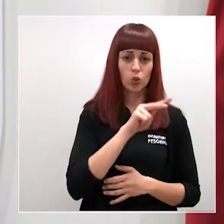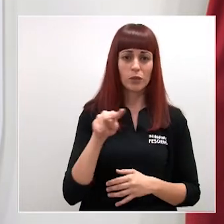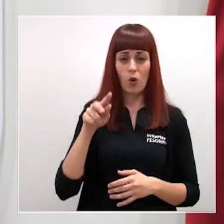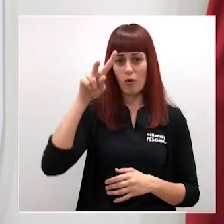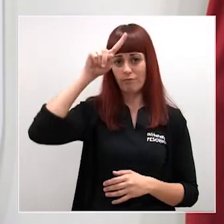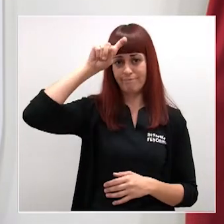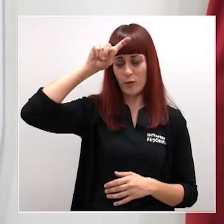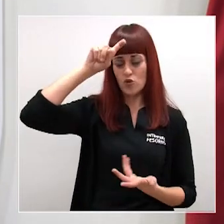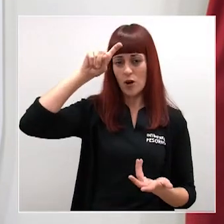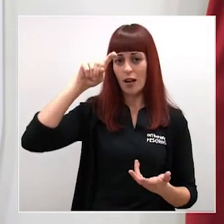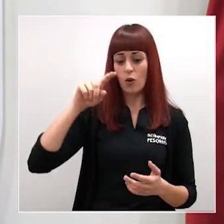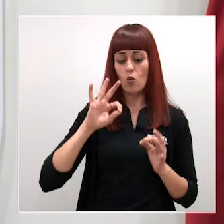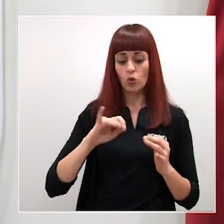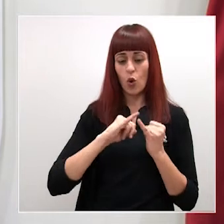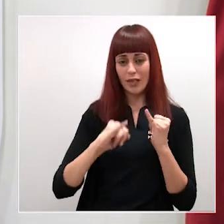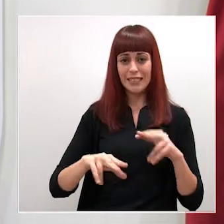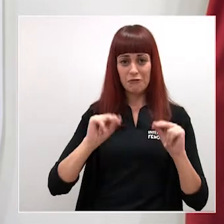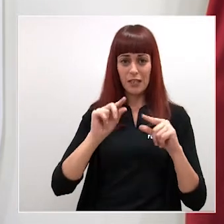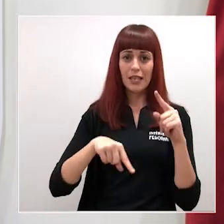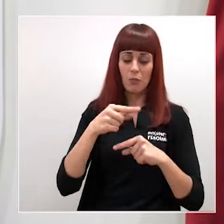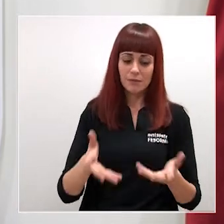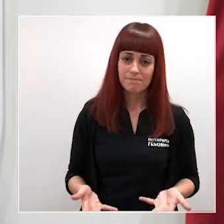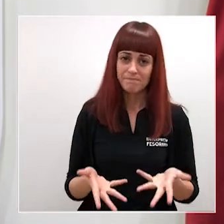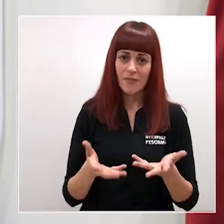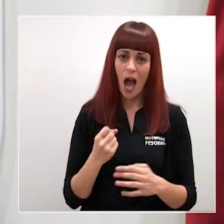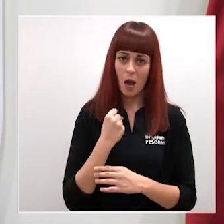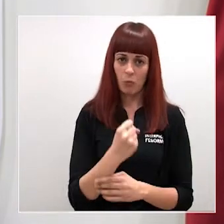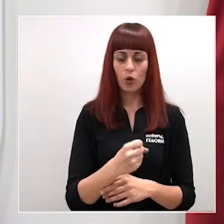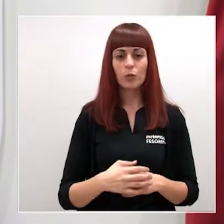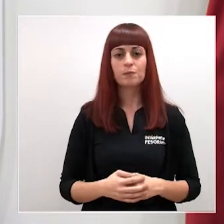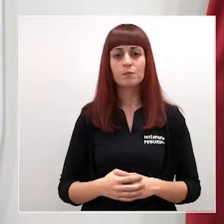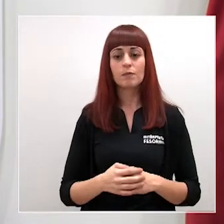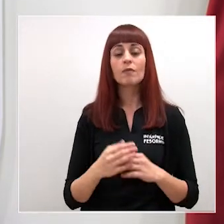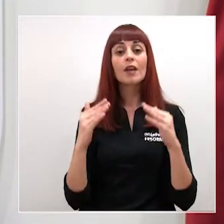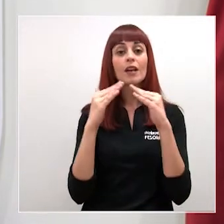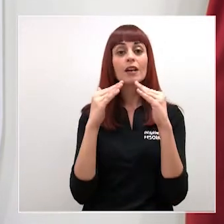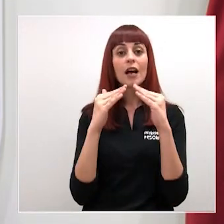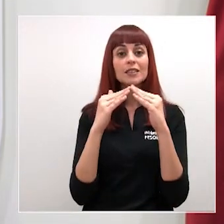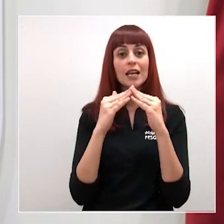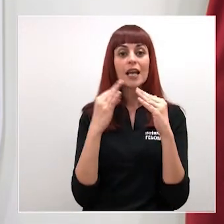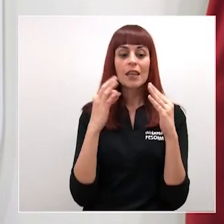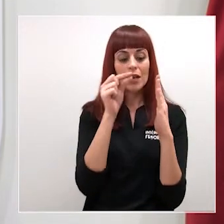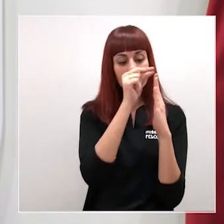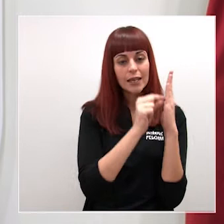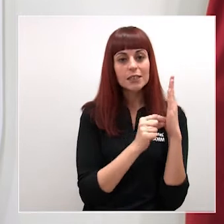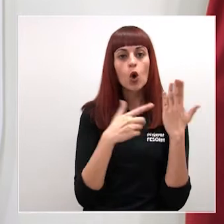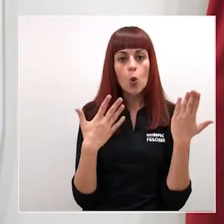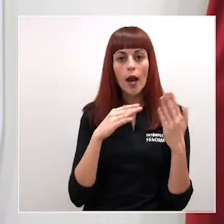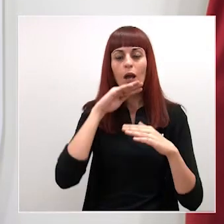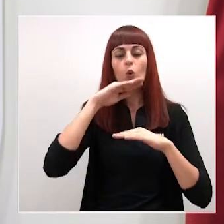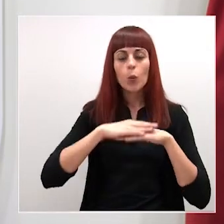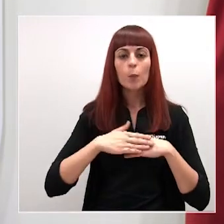En concreto, se establecen los requisitos que deben cumplir estos alojamientos y sus titulares, el